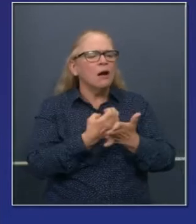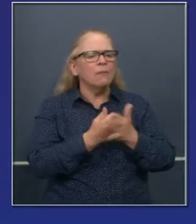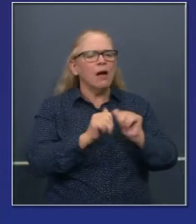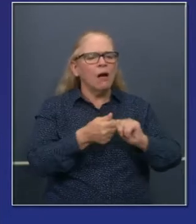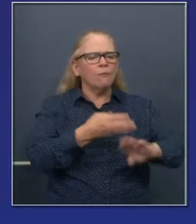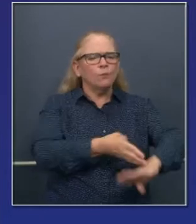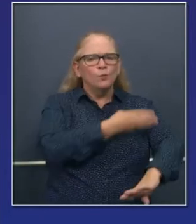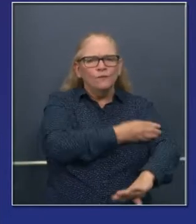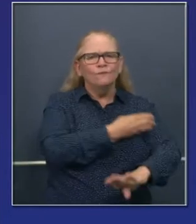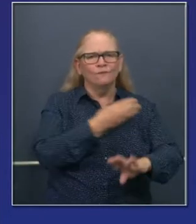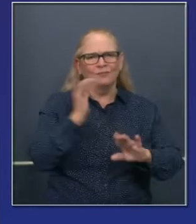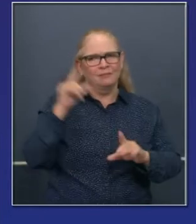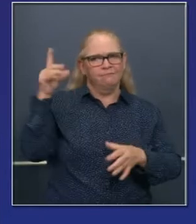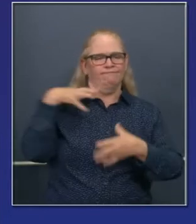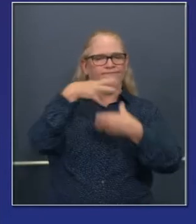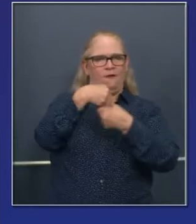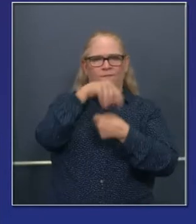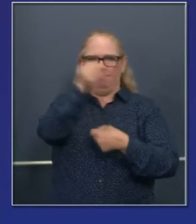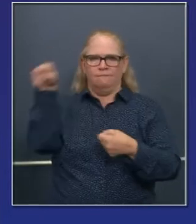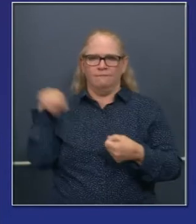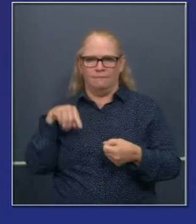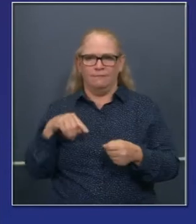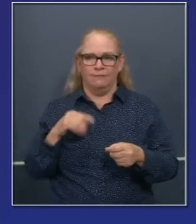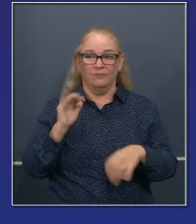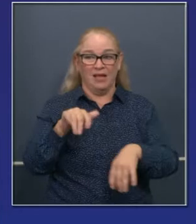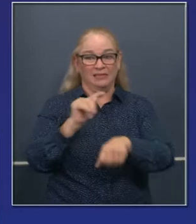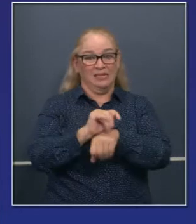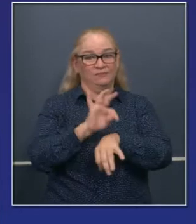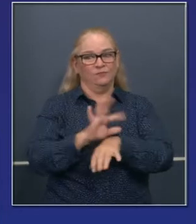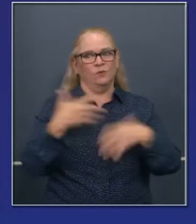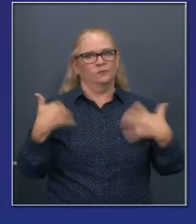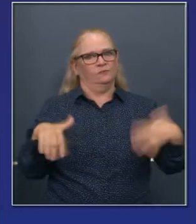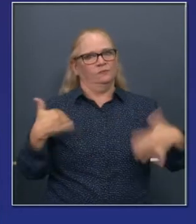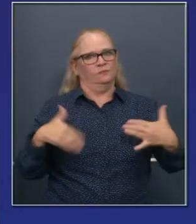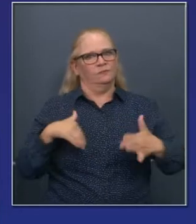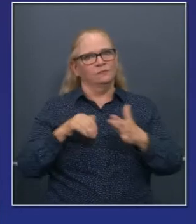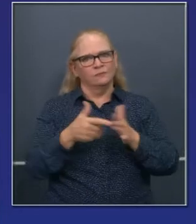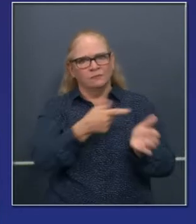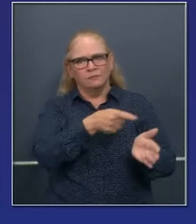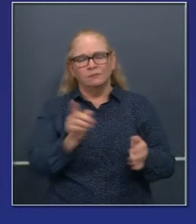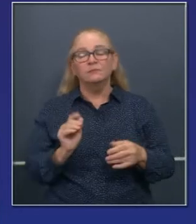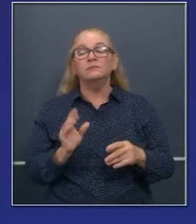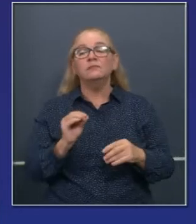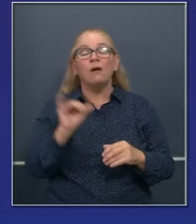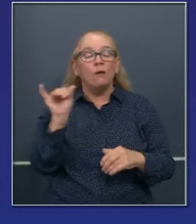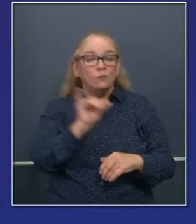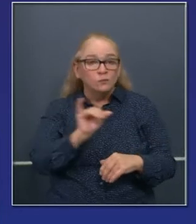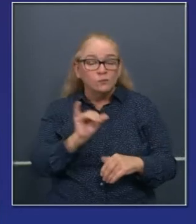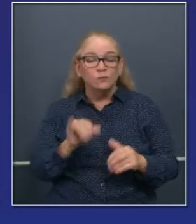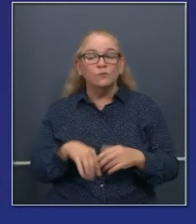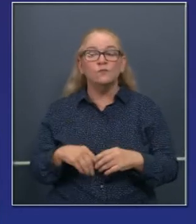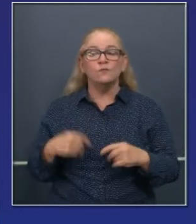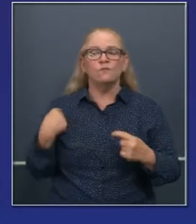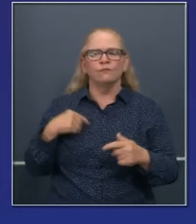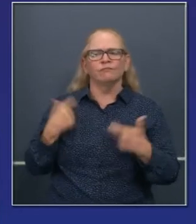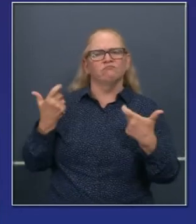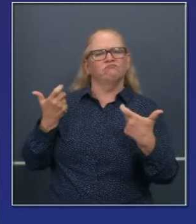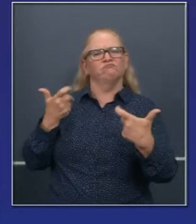a nuestros líderes de negocios, sino la idea es también hablar de inclusión